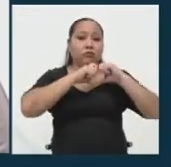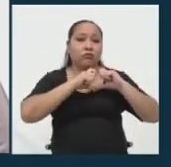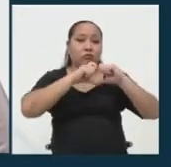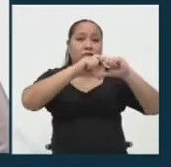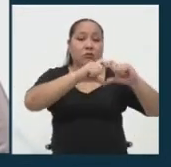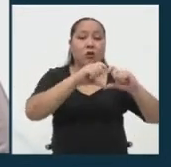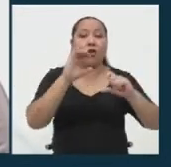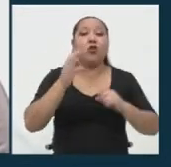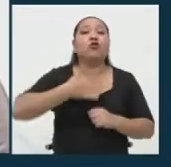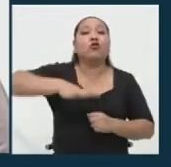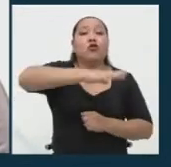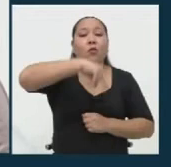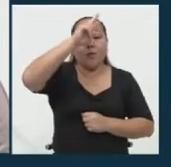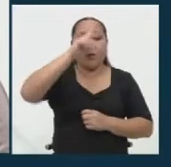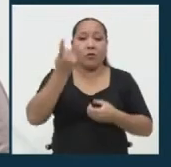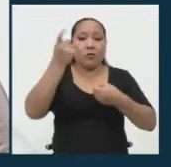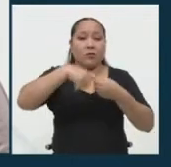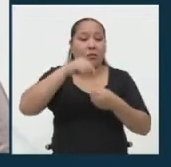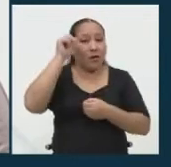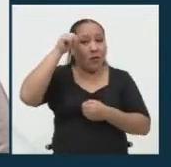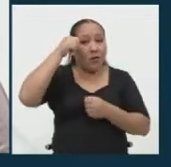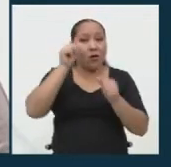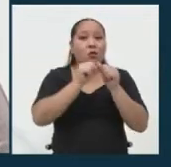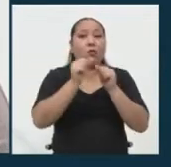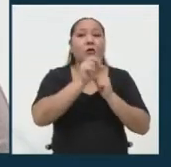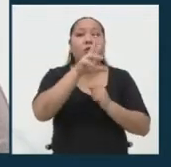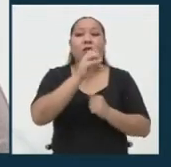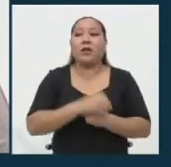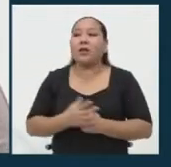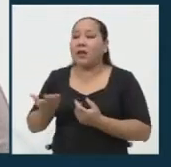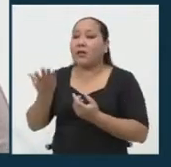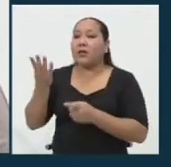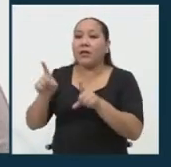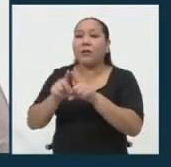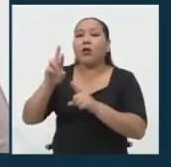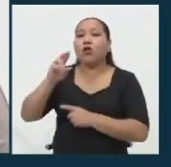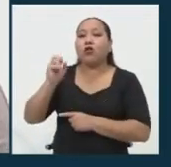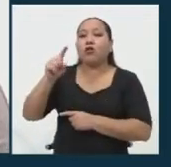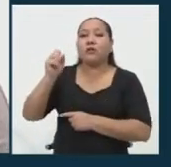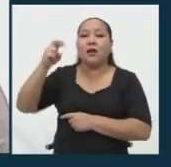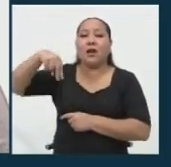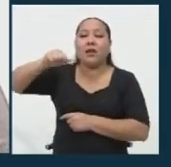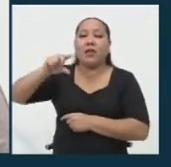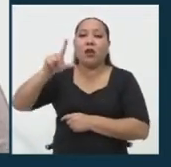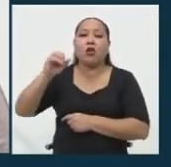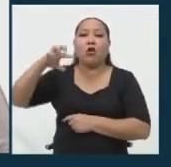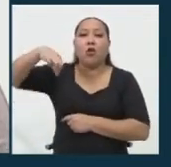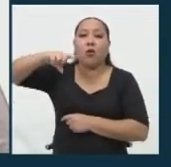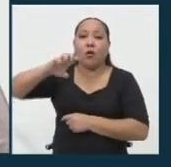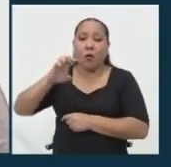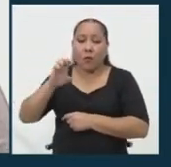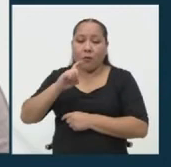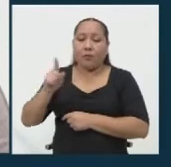Recuerdo que postula al Congreso con el número 30. También la candidata Roxana Cristina López La Rosa del partido Renacimiento Unido Nacional